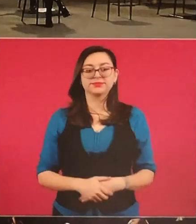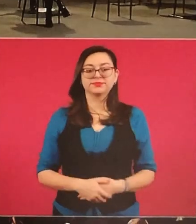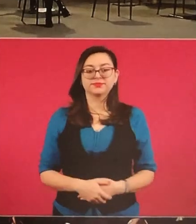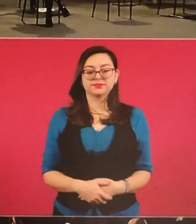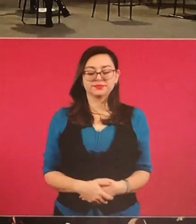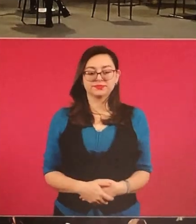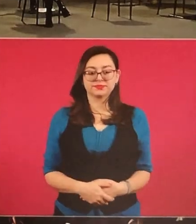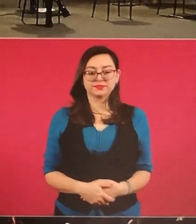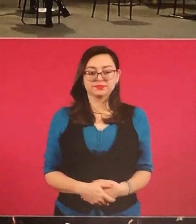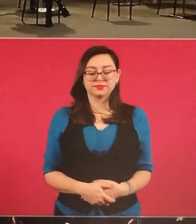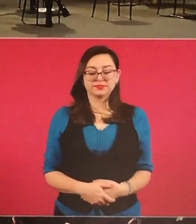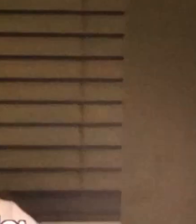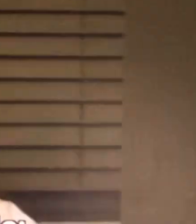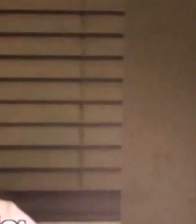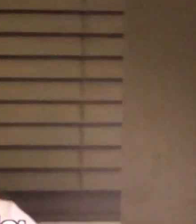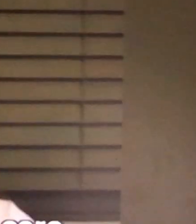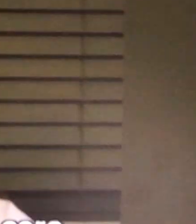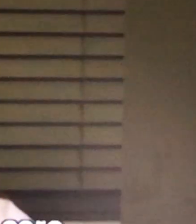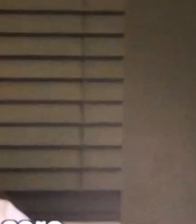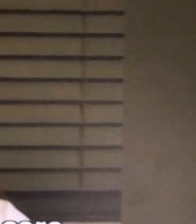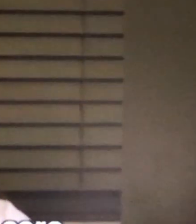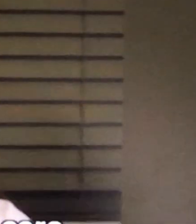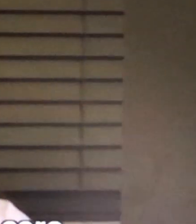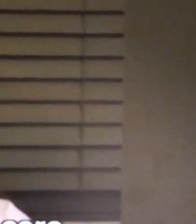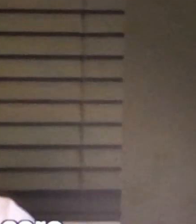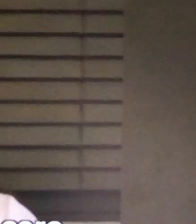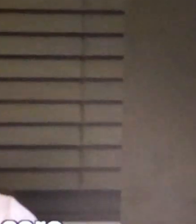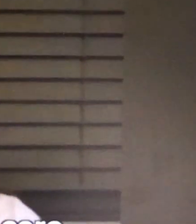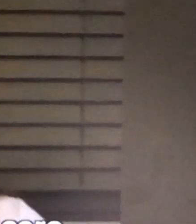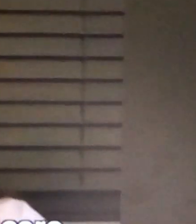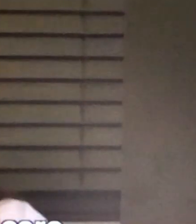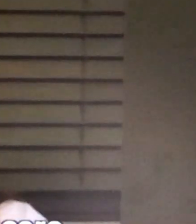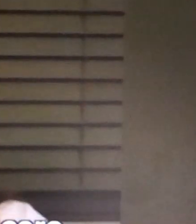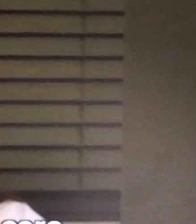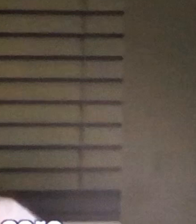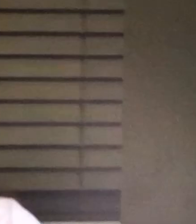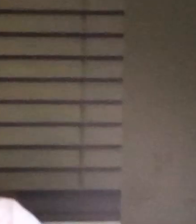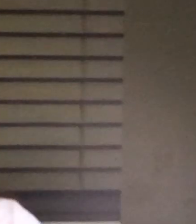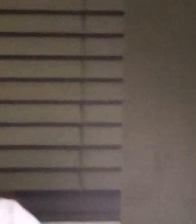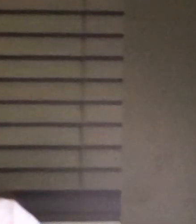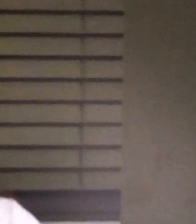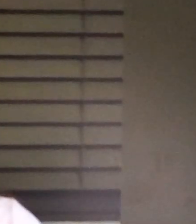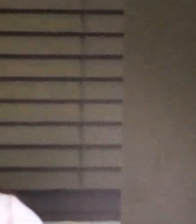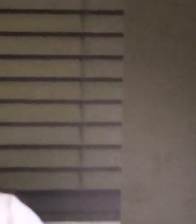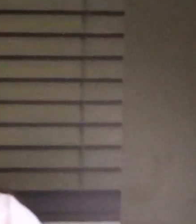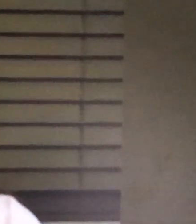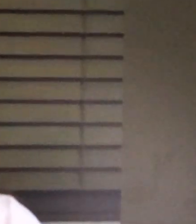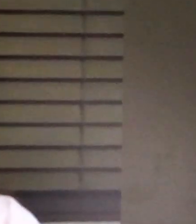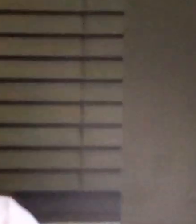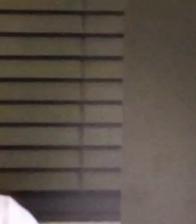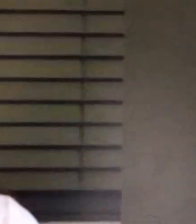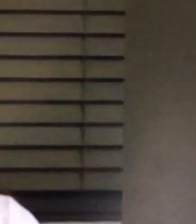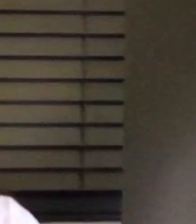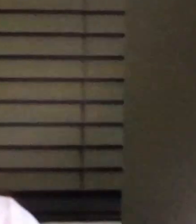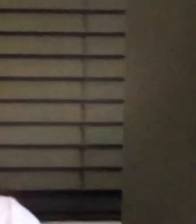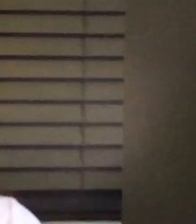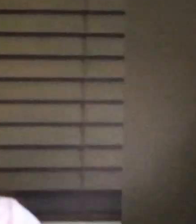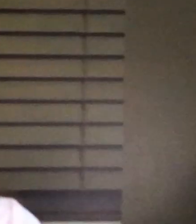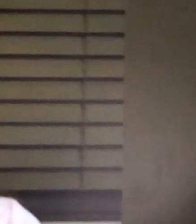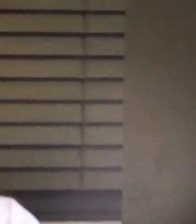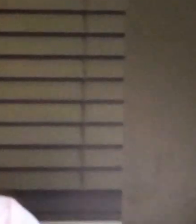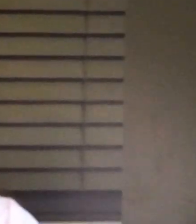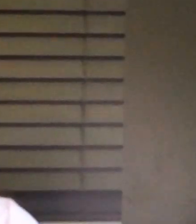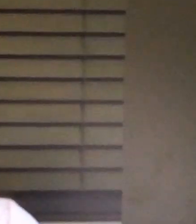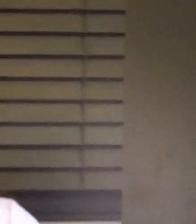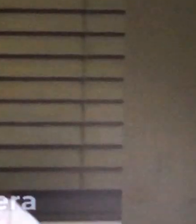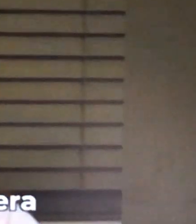Ser migrante significa dejar todo, tu hogar, tu familia y comenzar de cero. Es muy difícil, porque muchas veces tienes que dar